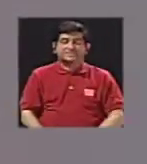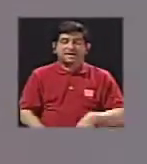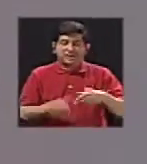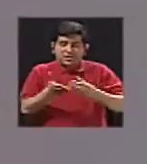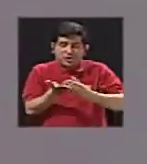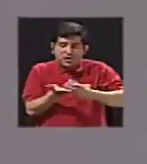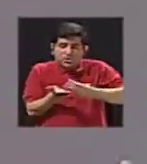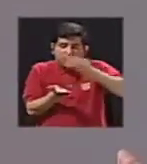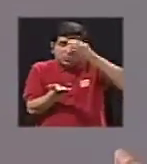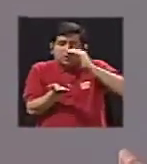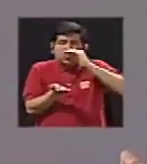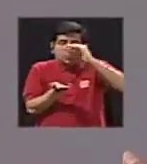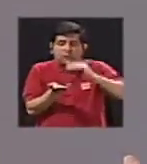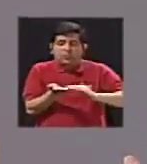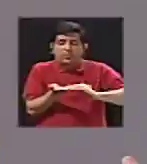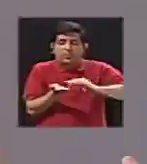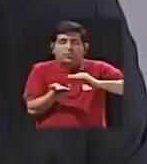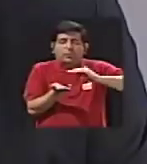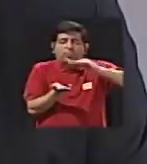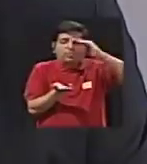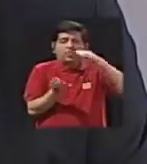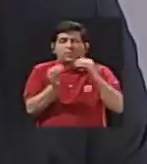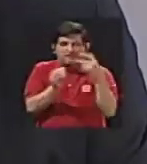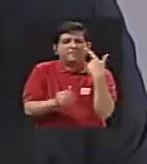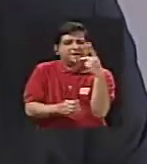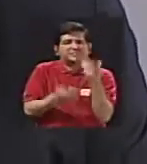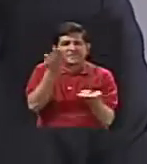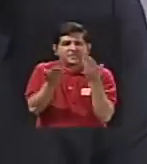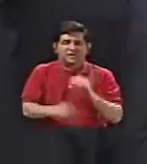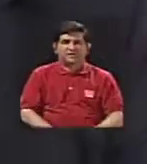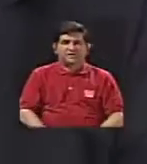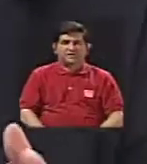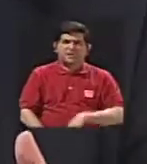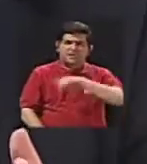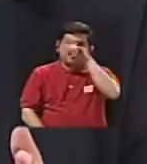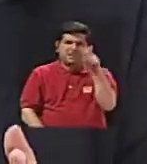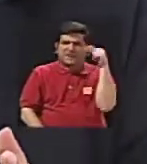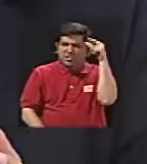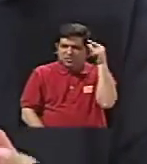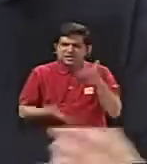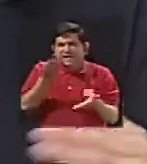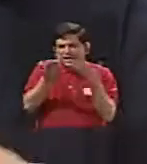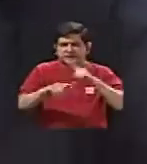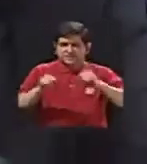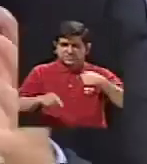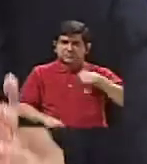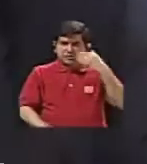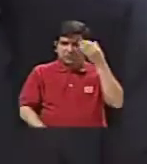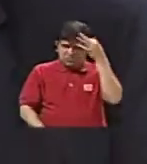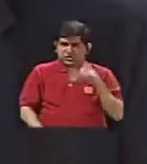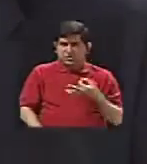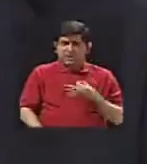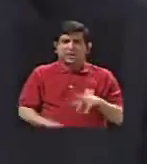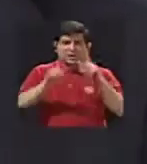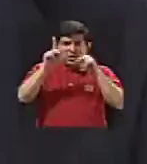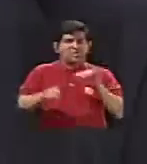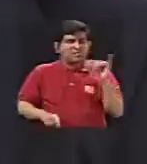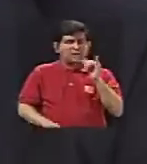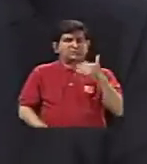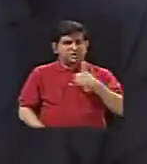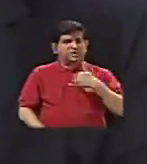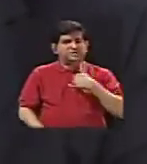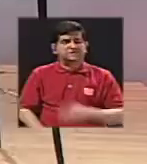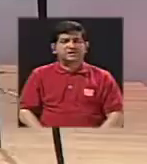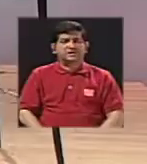estamos más expuestos. Quizás sea una pregunta un tanto obvia, pero imagino que también muchos televidentes se la hacen.